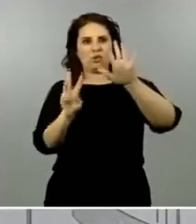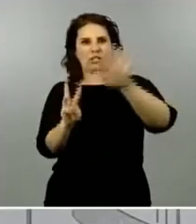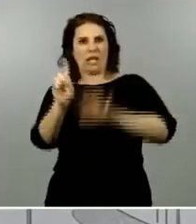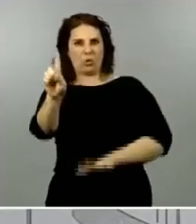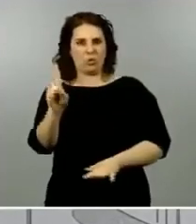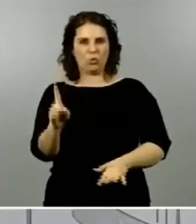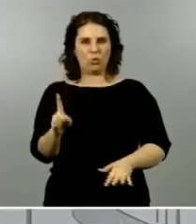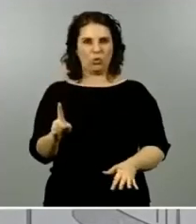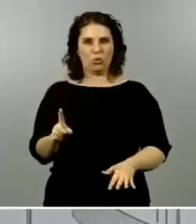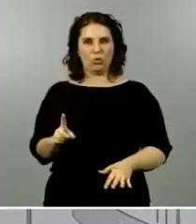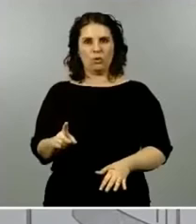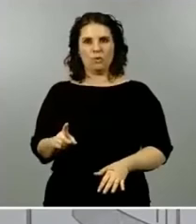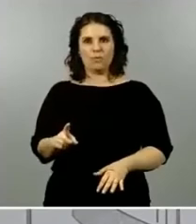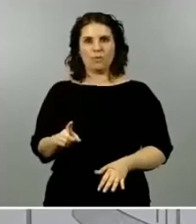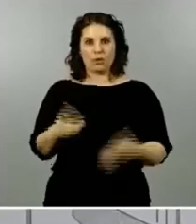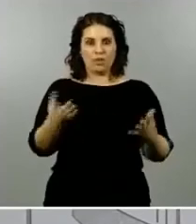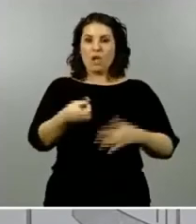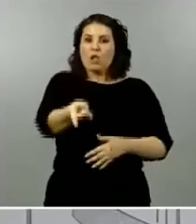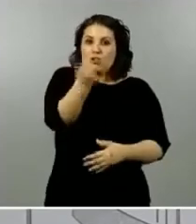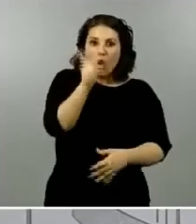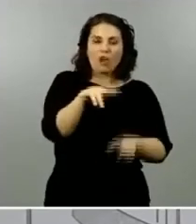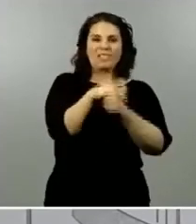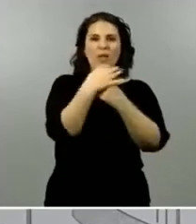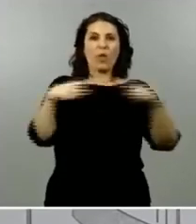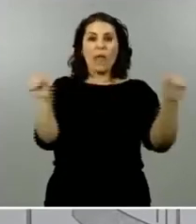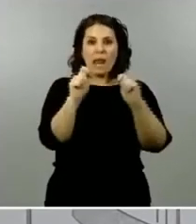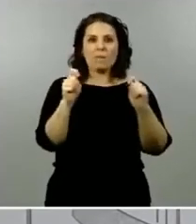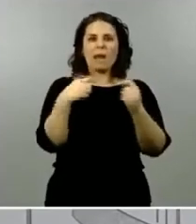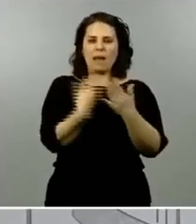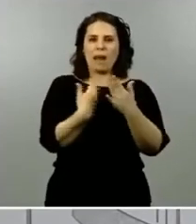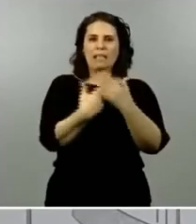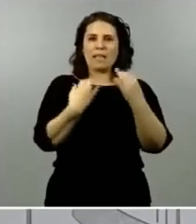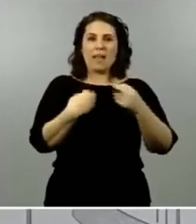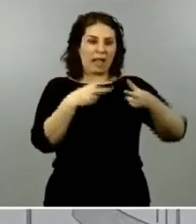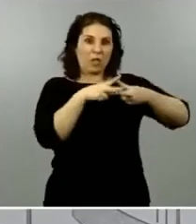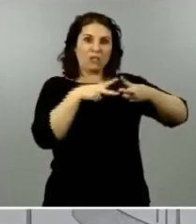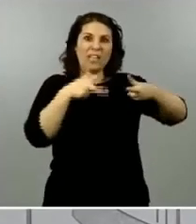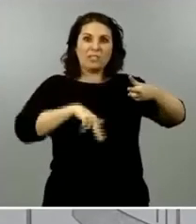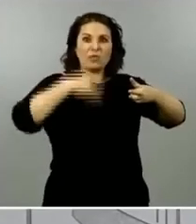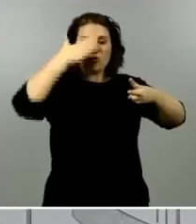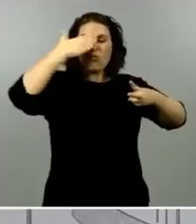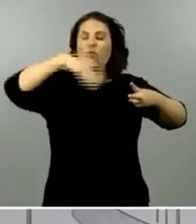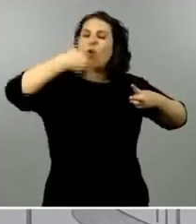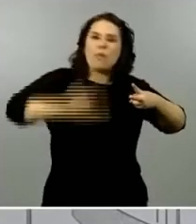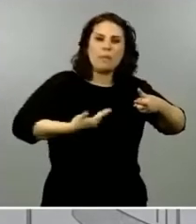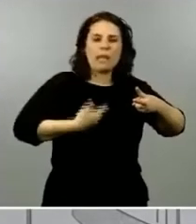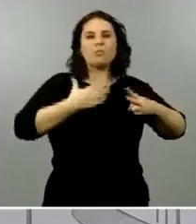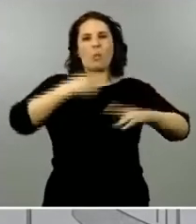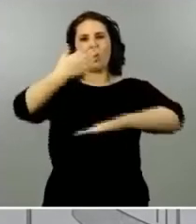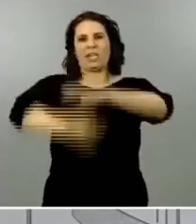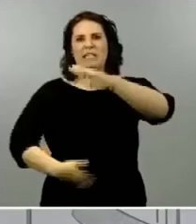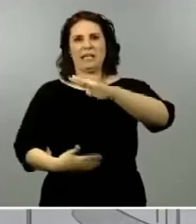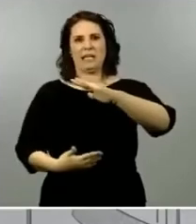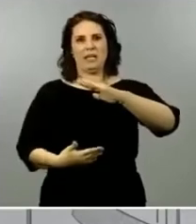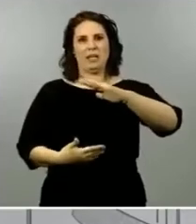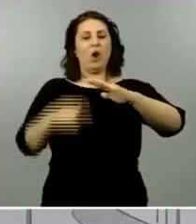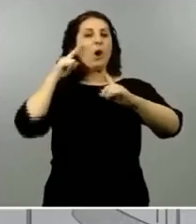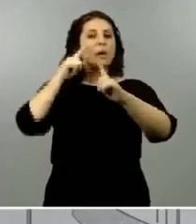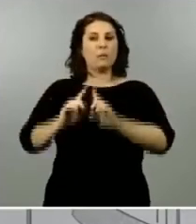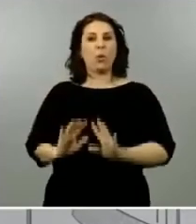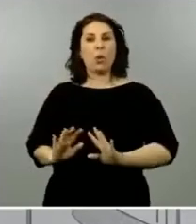estado de alarma garantiza el que podamos restringir esos dos derechos fundamentales para salvaguardar otros dos derechos fundamentales que son